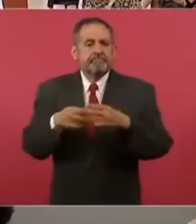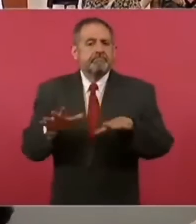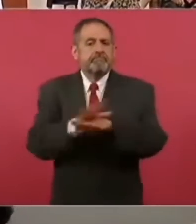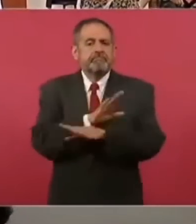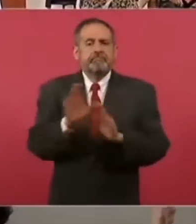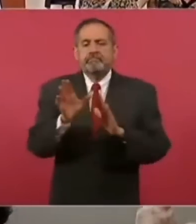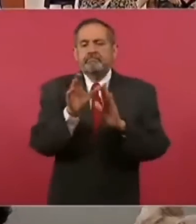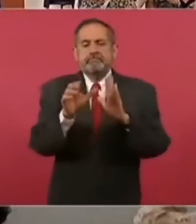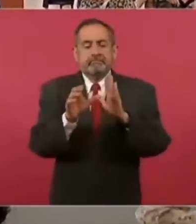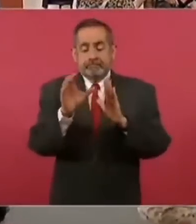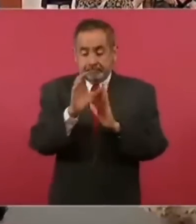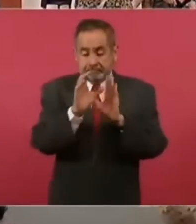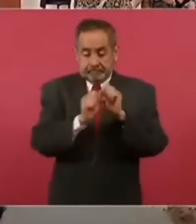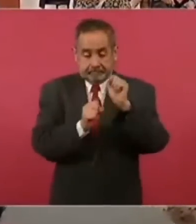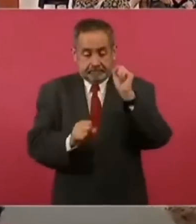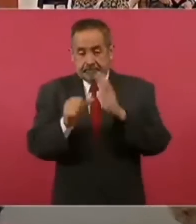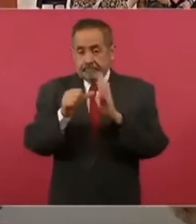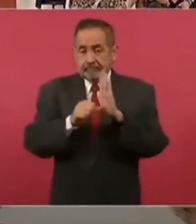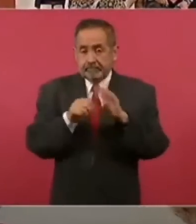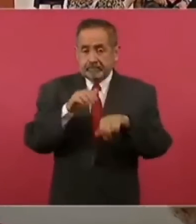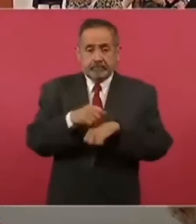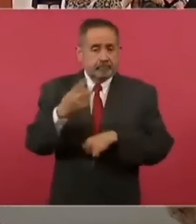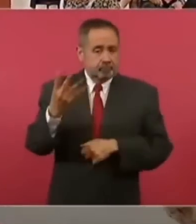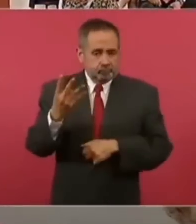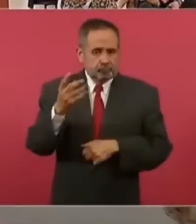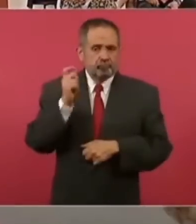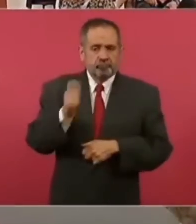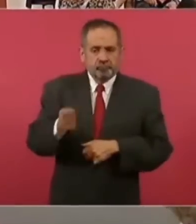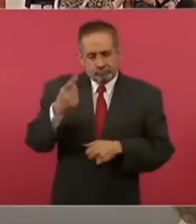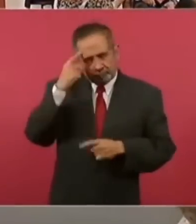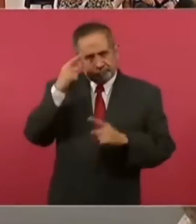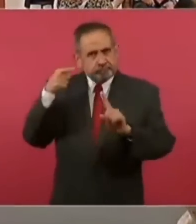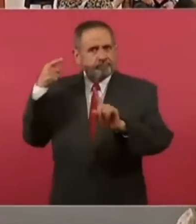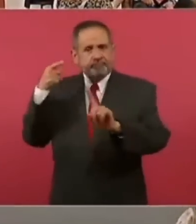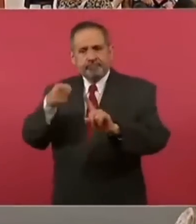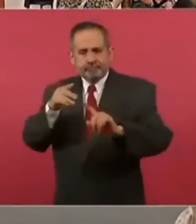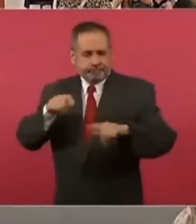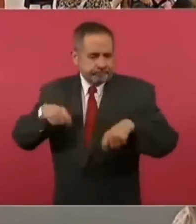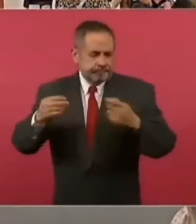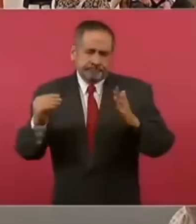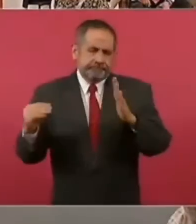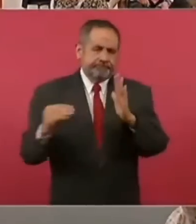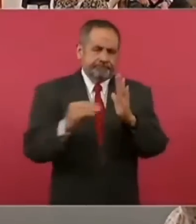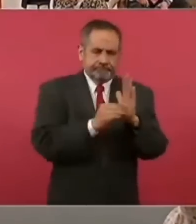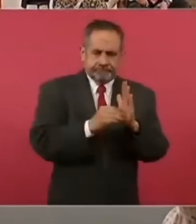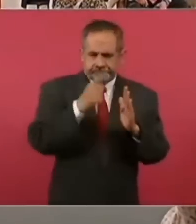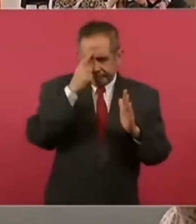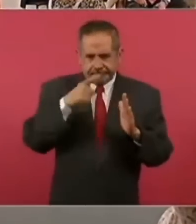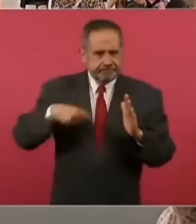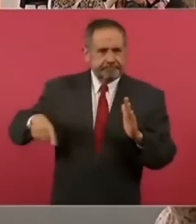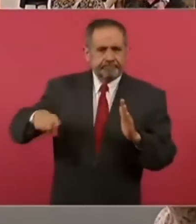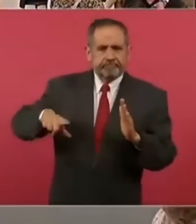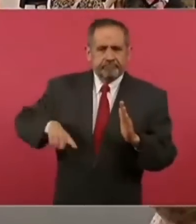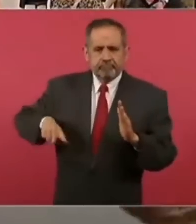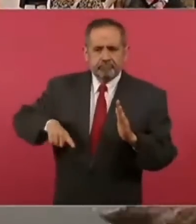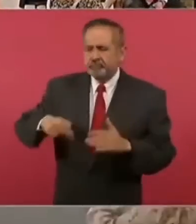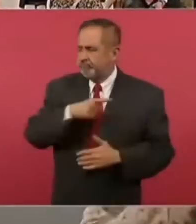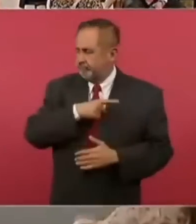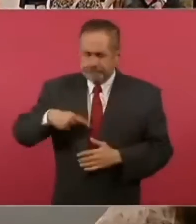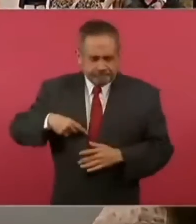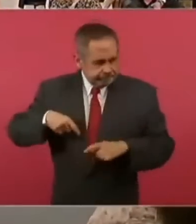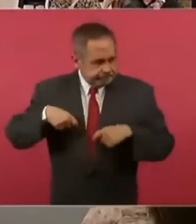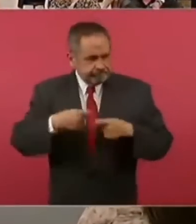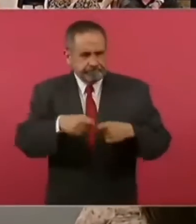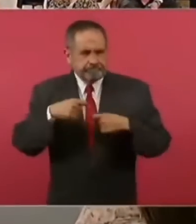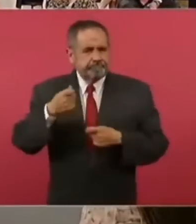artículo cuarto constitucional el cual tiene como propósito establecer que el Estado garantizará la